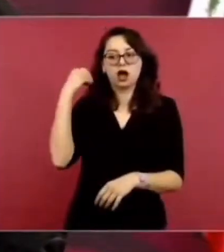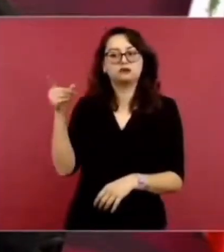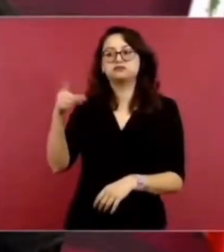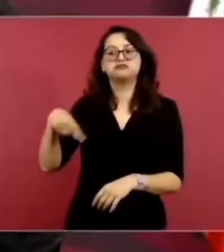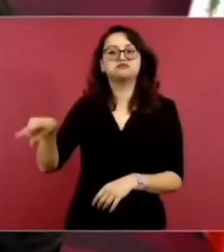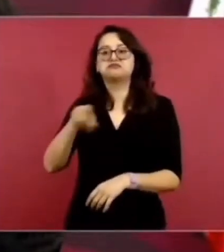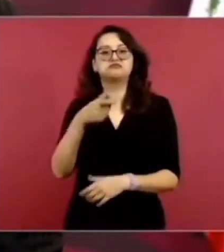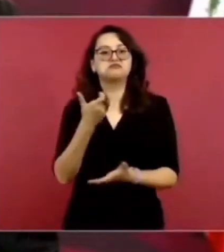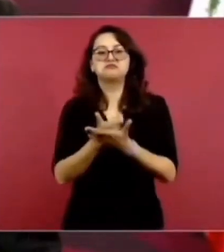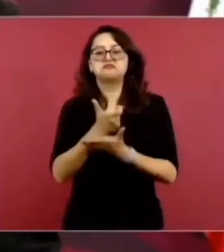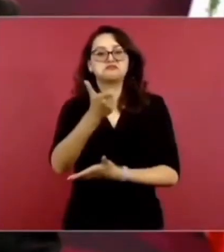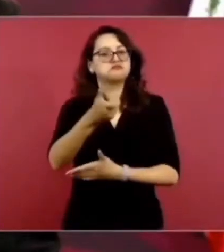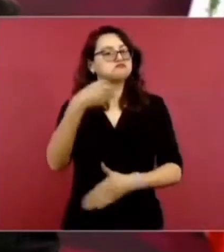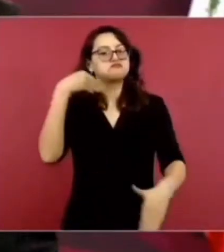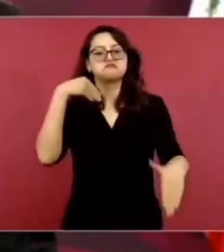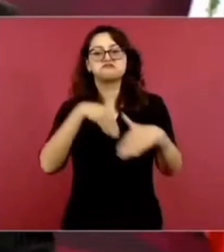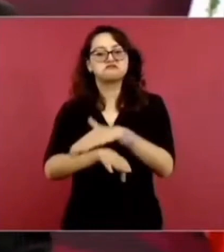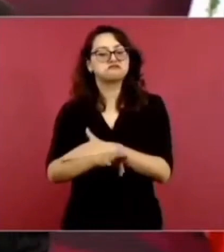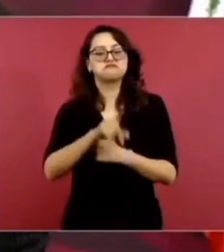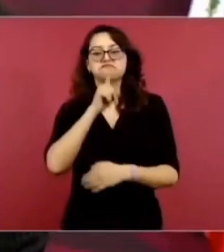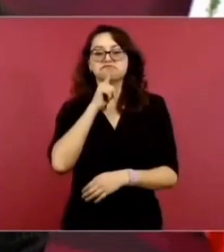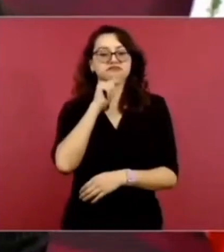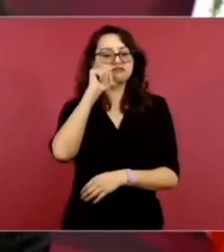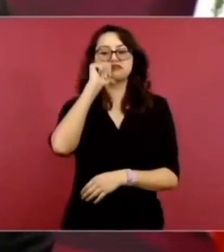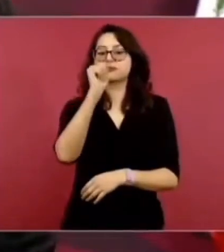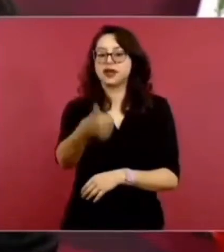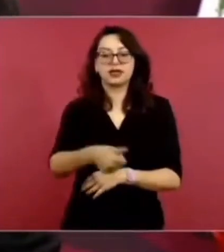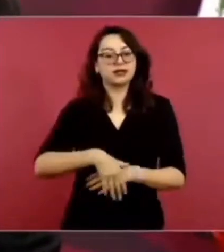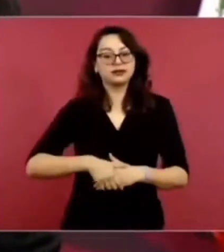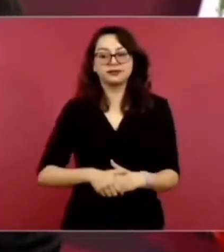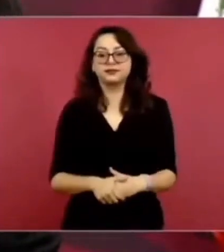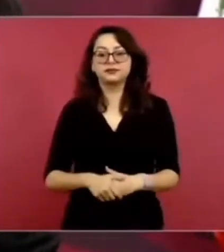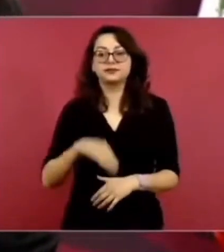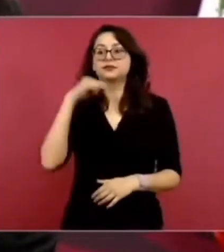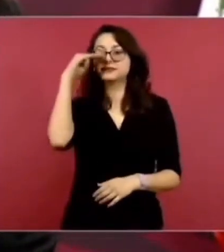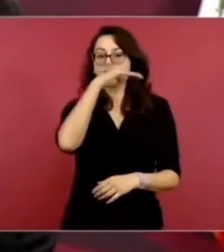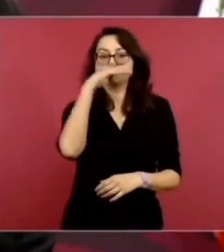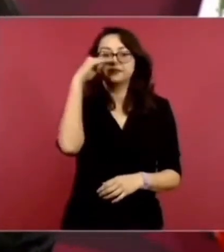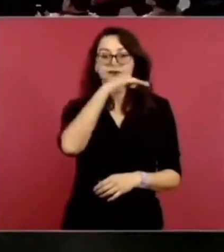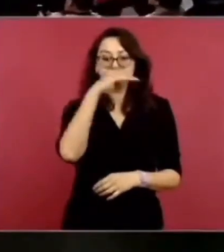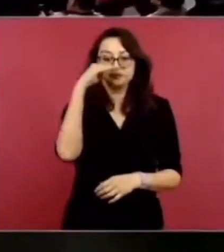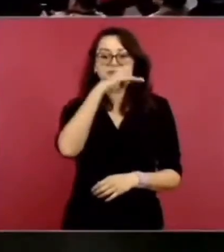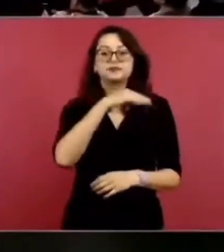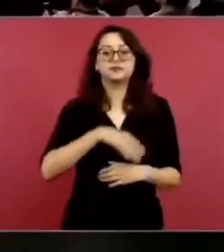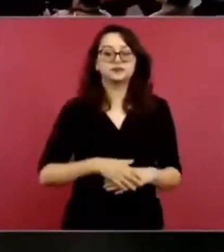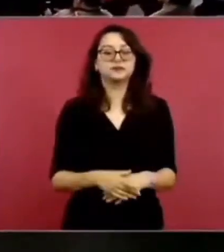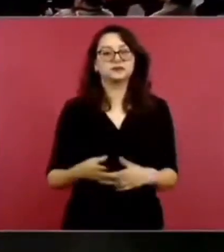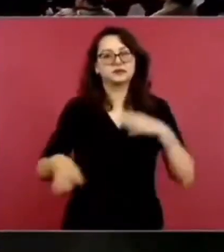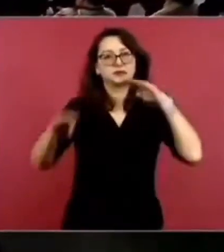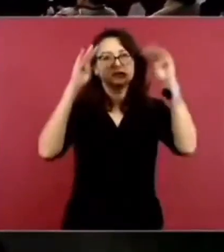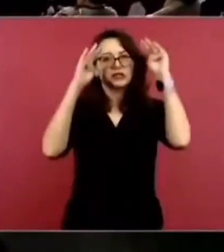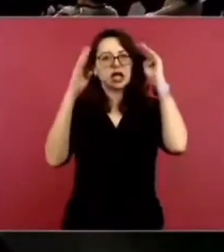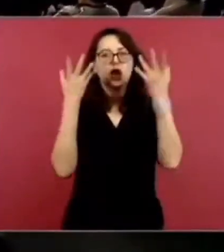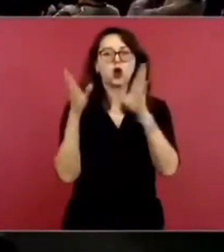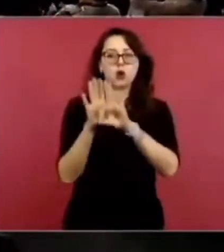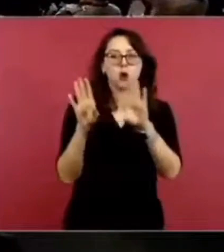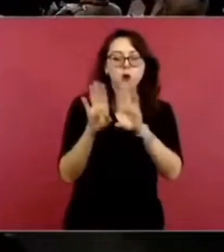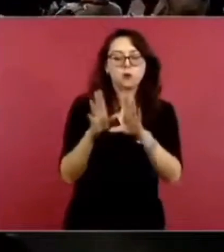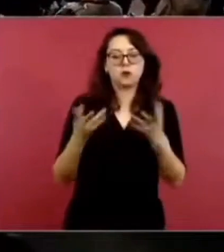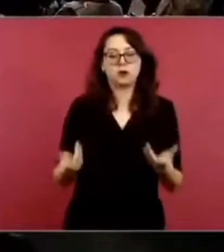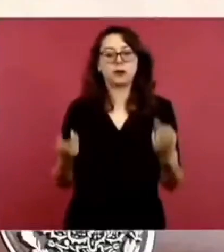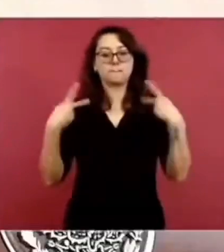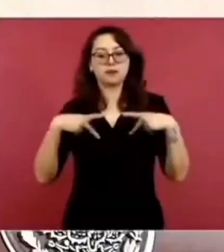a los que usen estas carreteras. residentes. Sí. Los